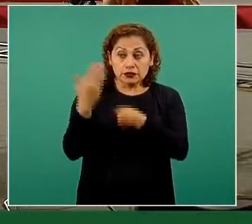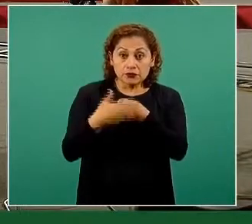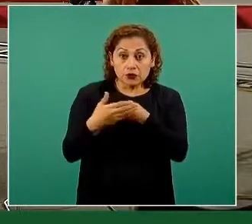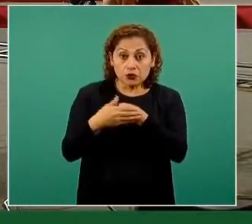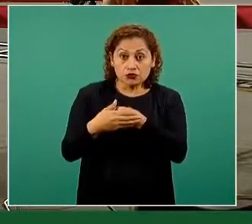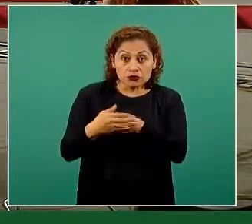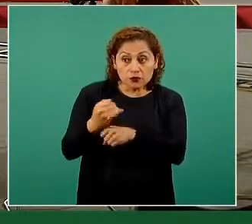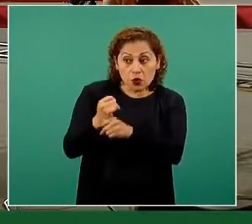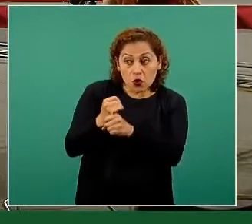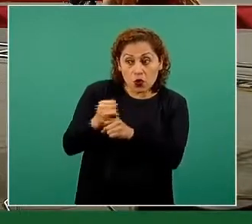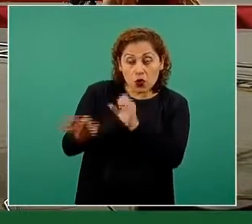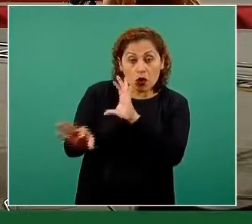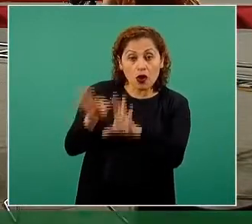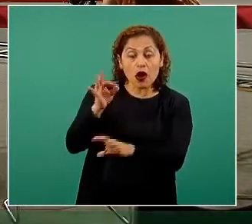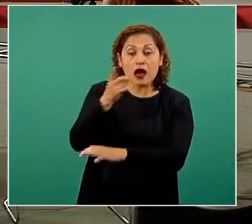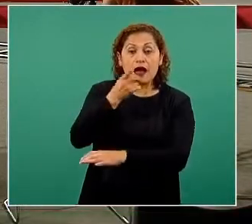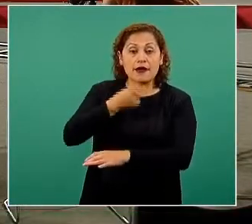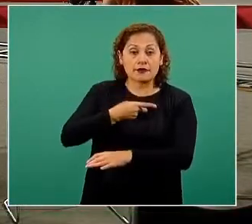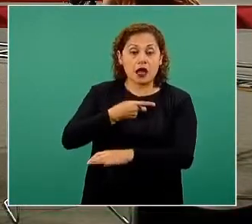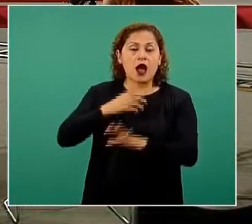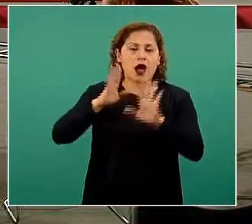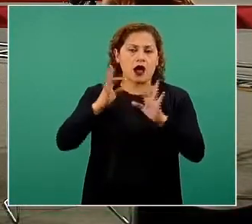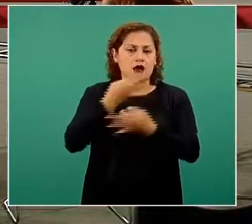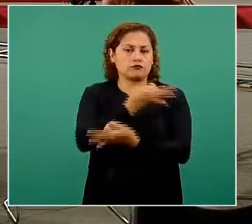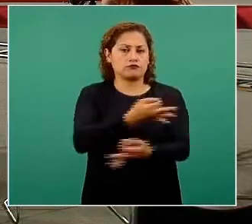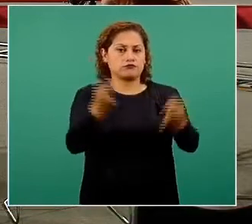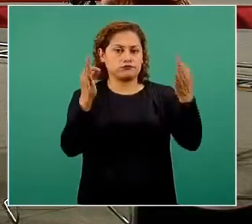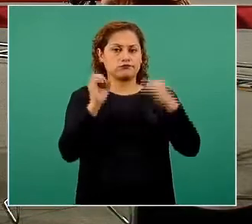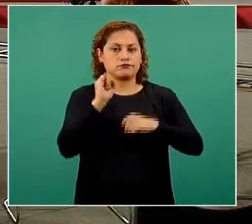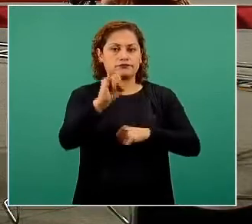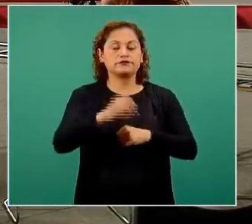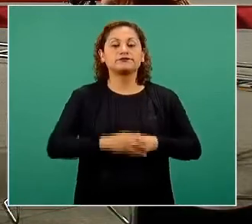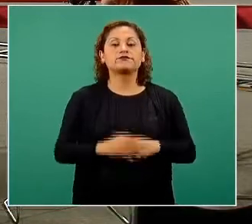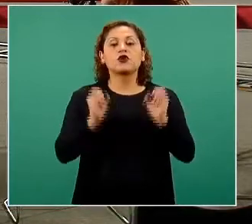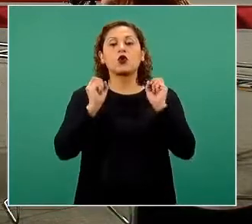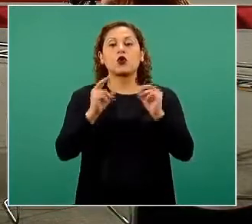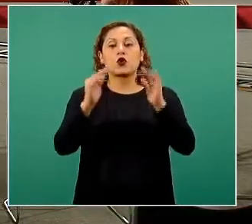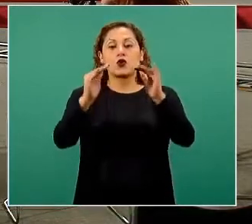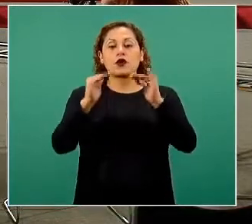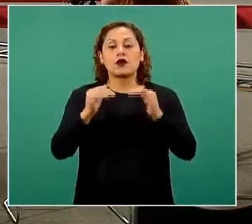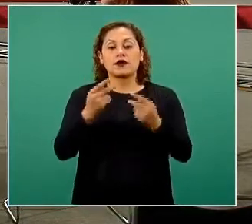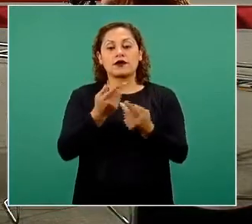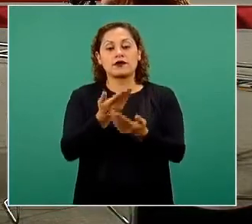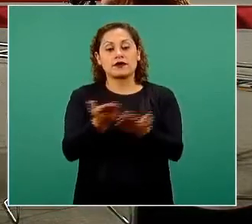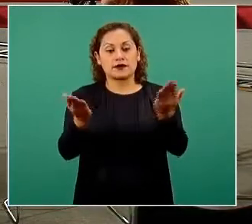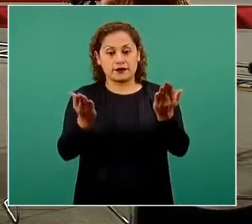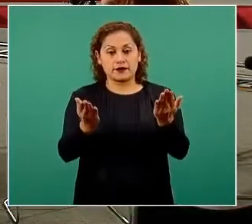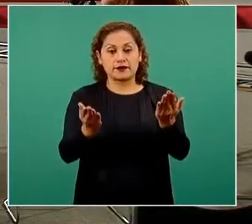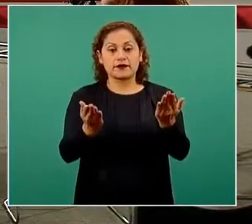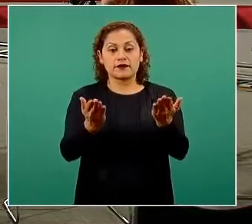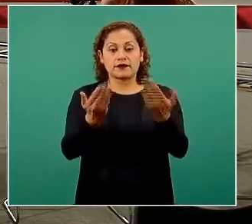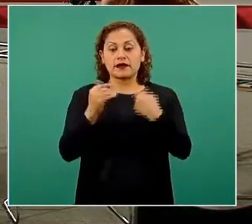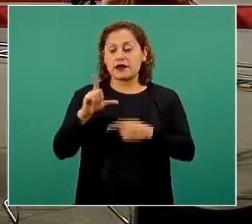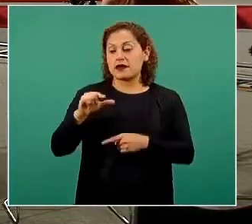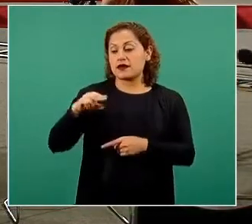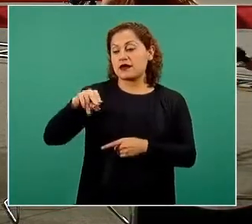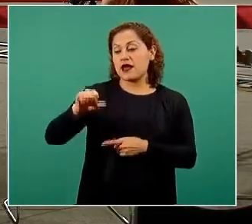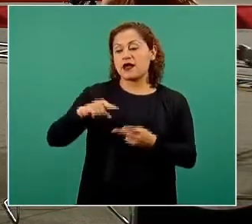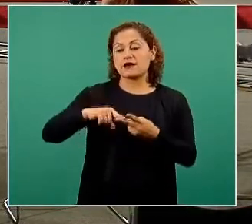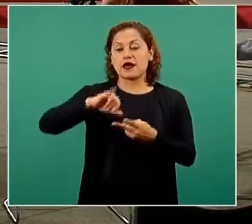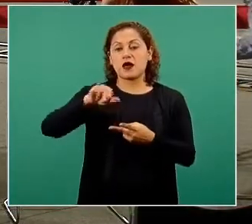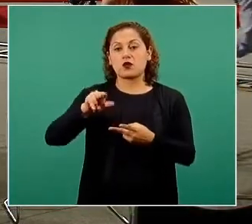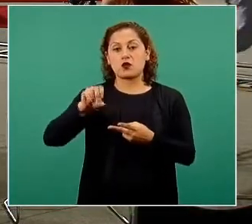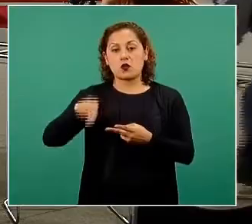del conocimiento del público, por supuesto. Muy bien, pues vamos a abrir ahora preguntas aquí. Nos quedan algunos minutos. Liliana Noble, Pulso Saludable. Juan